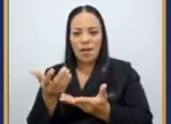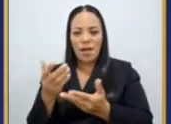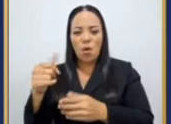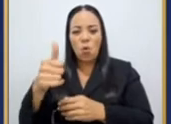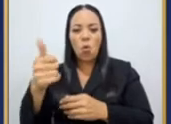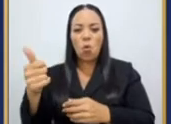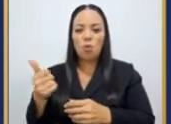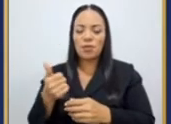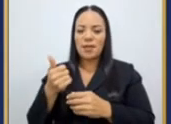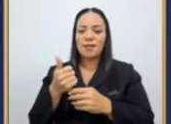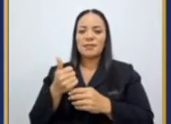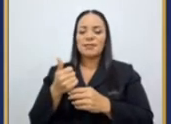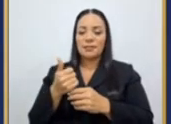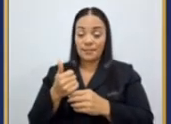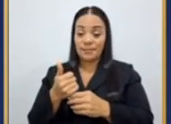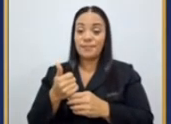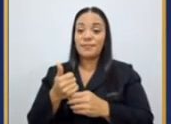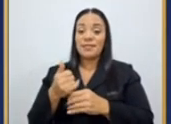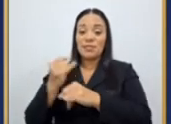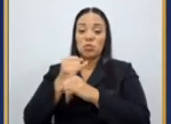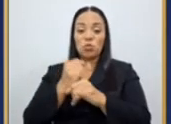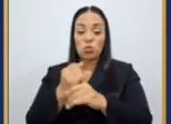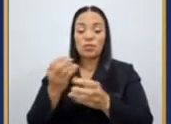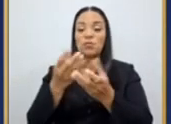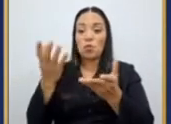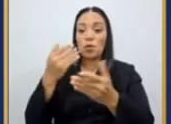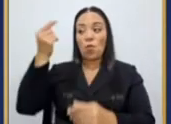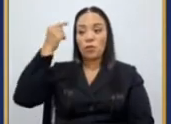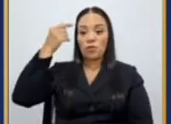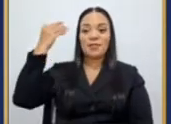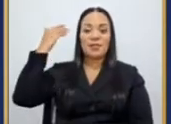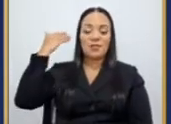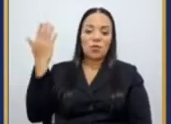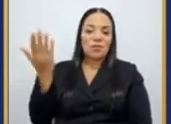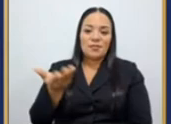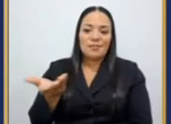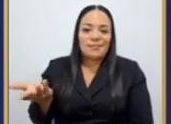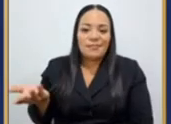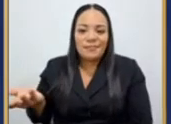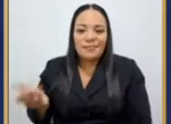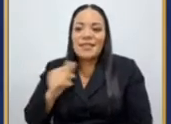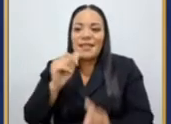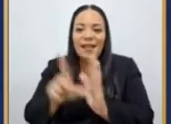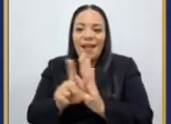entidades estatales en gobiernos anteriores, que a todas luces fueron ilegales.